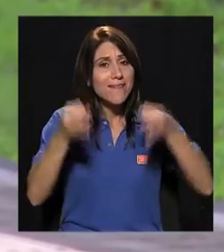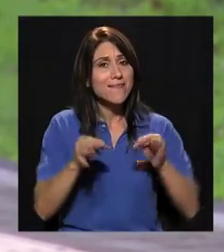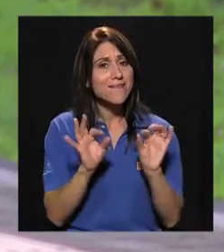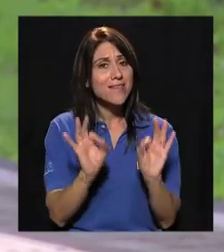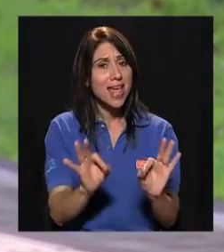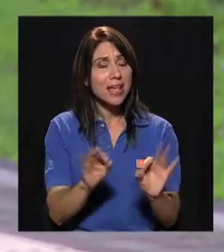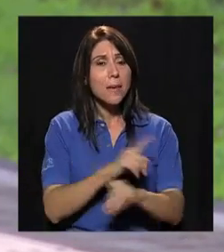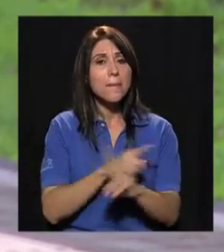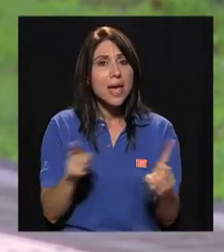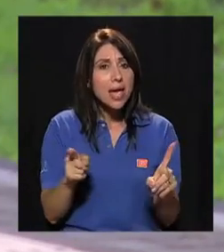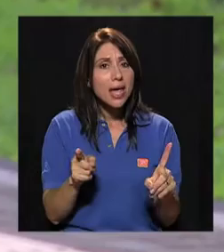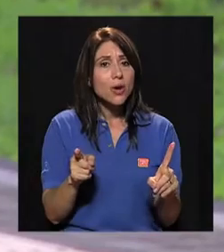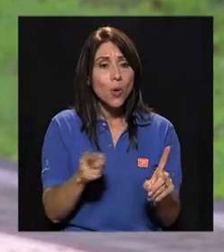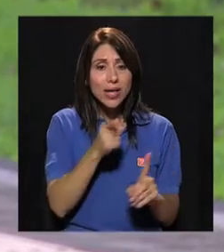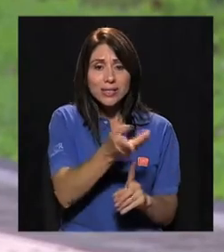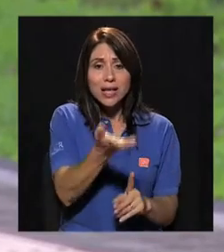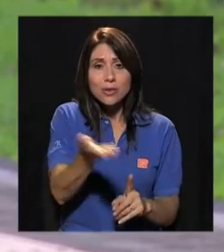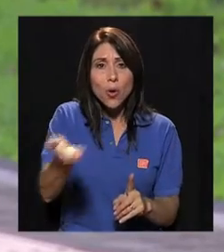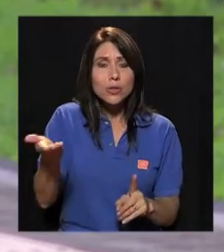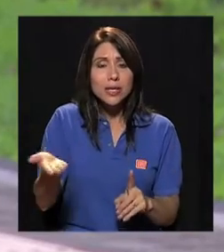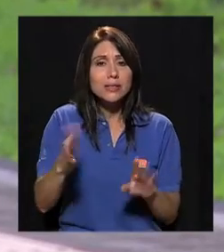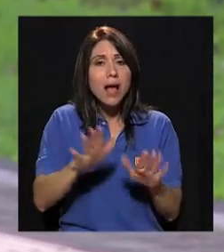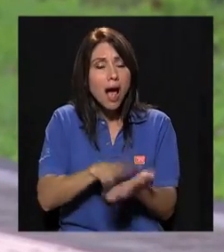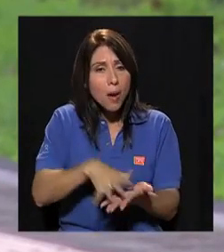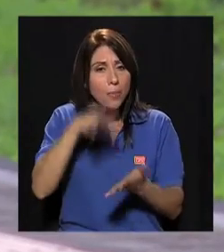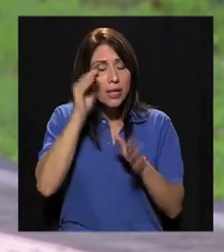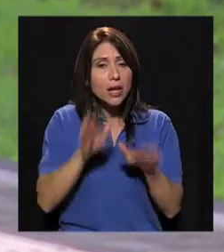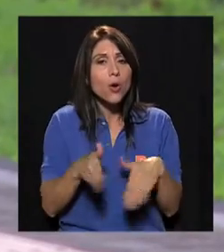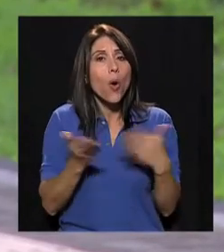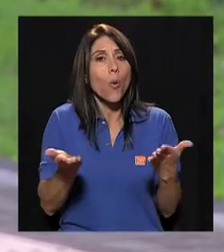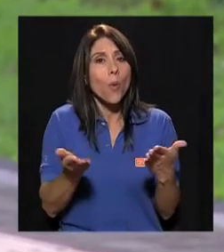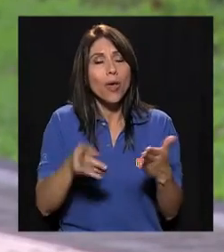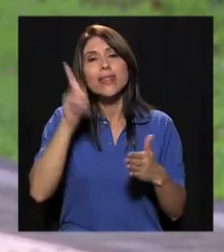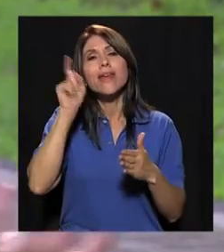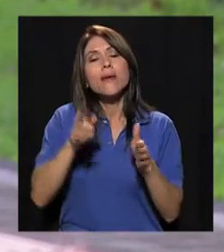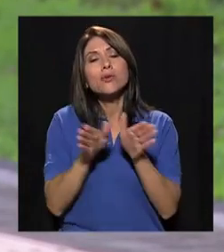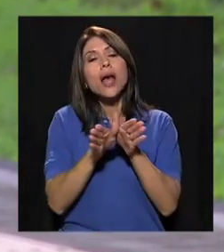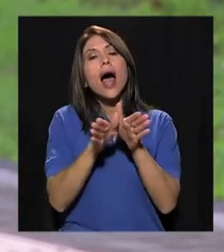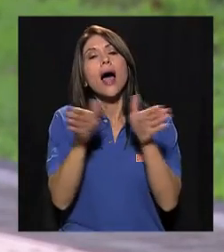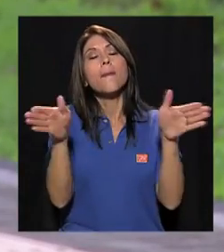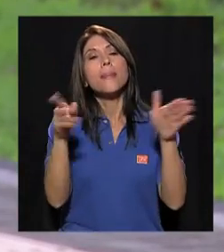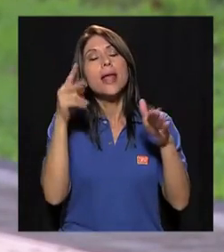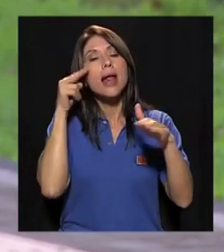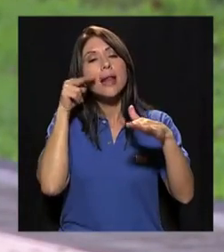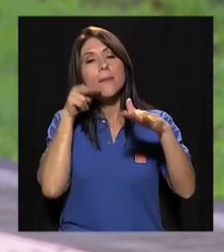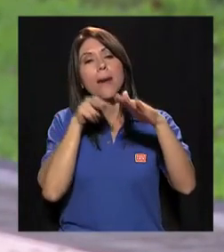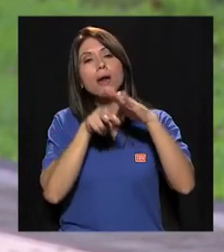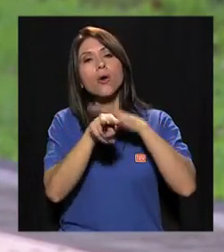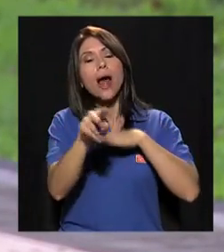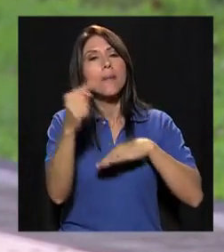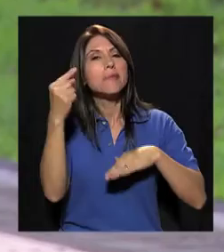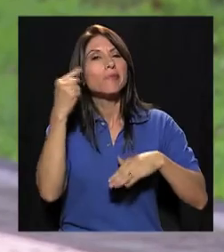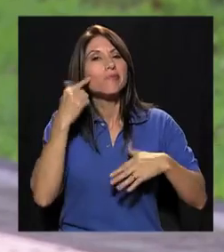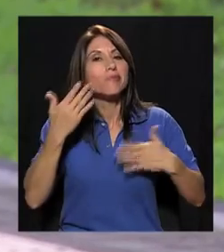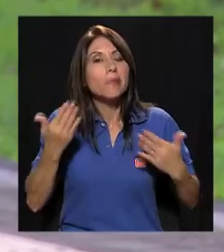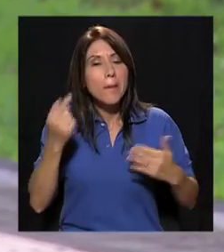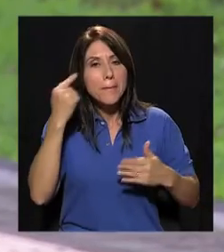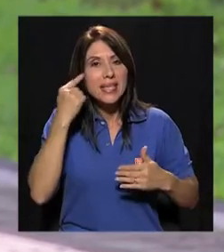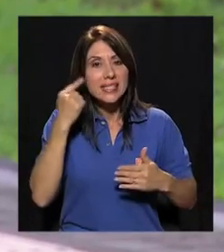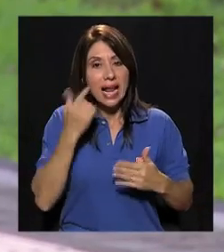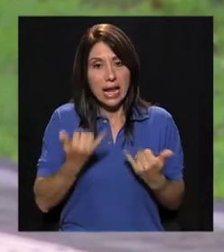todo salga bien. Pero ¿cómo aprender de cada una de estas cosas? Por eso tenemos que ampliar el panorama, pensar